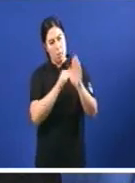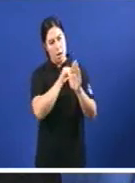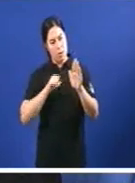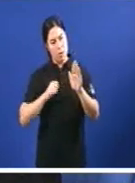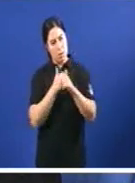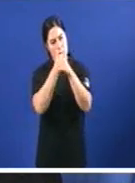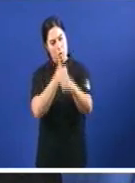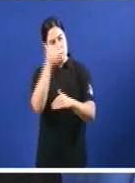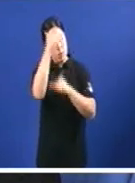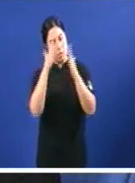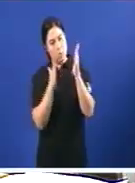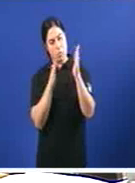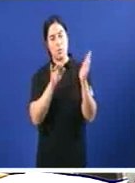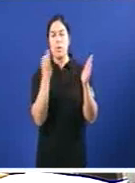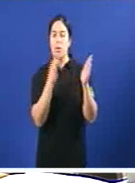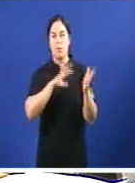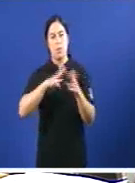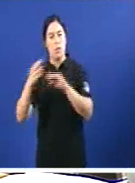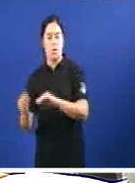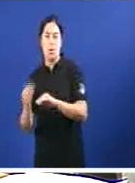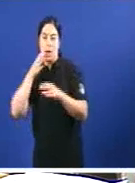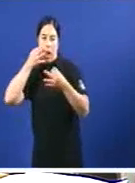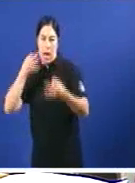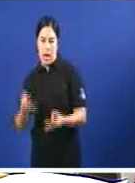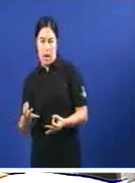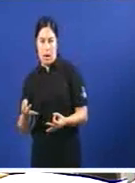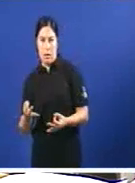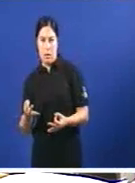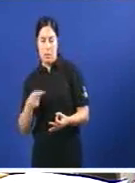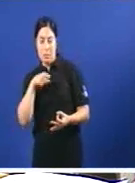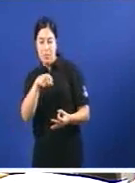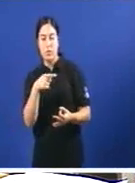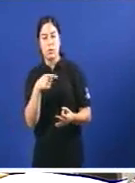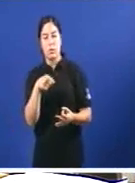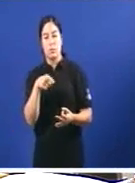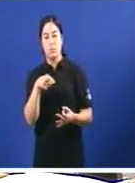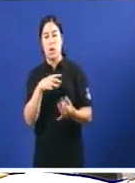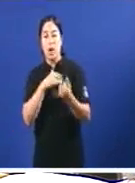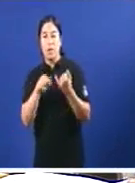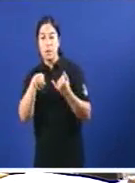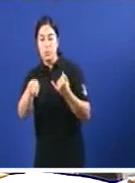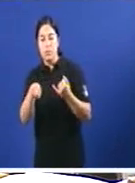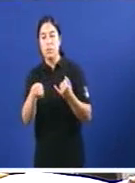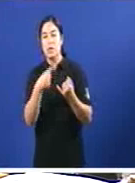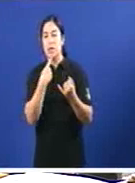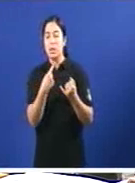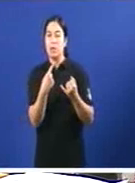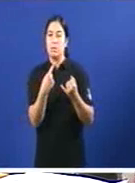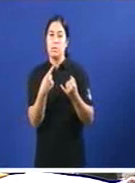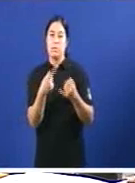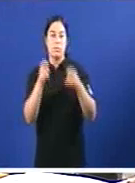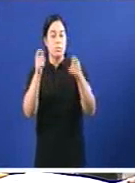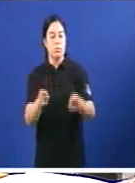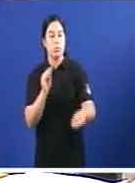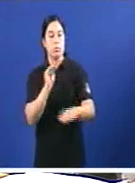de adecualo a realidade de Vicente Logo de aplicar a fórmula correspondente Resulta que lle corresponde Unha cuantía de 0 euros 40